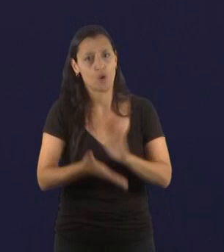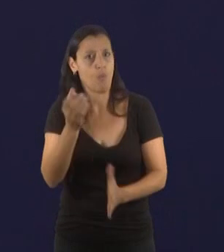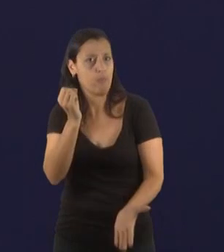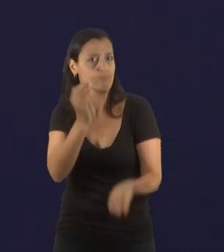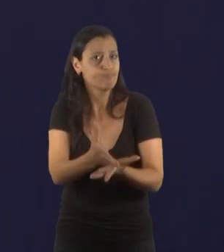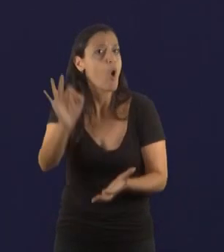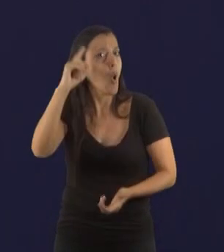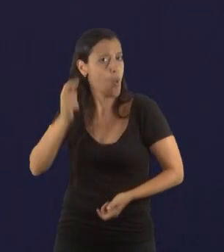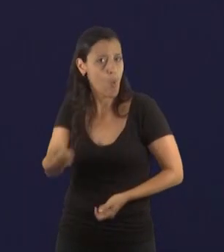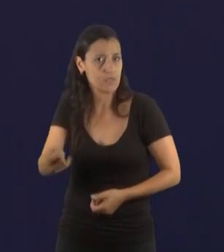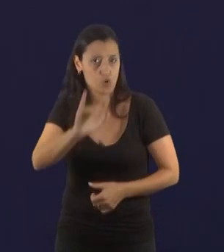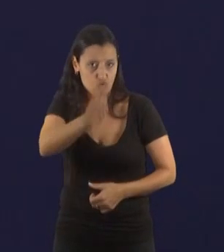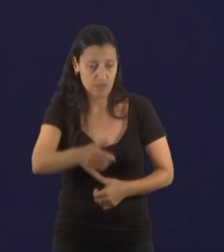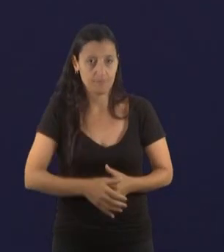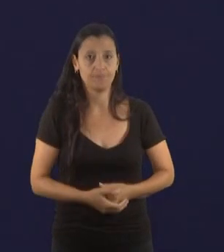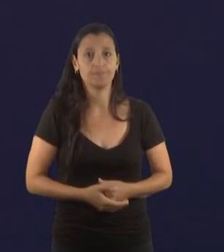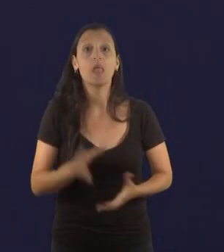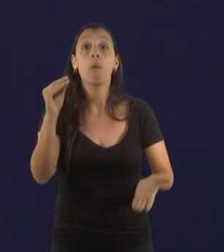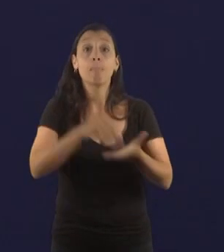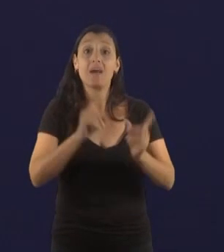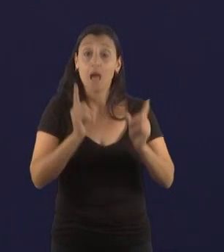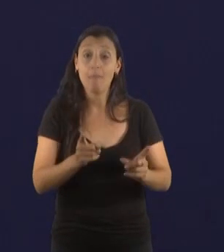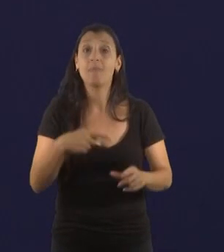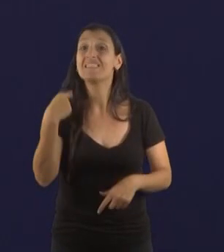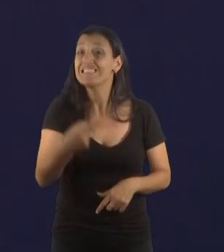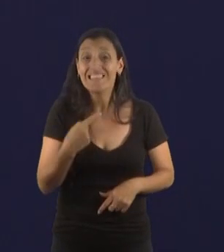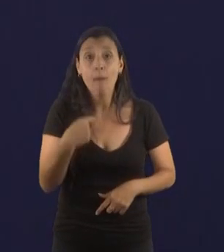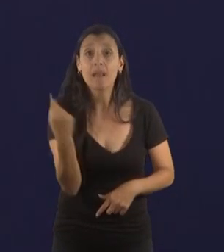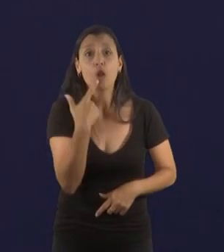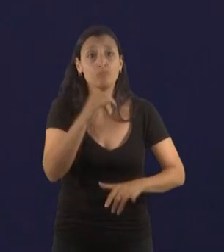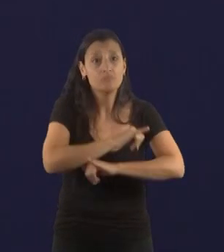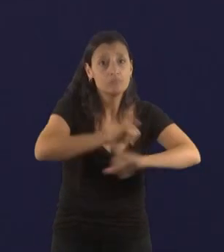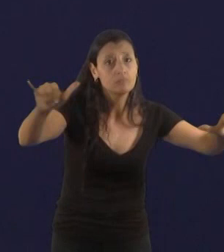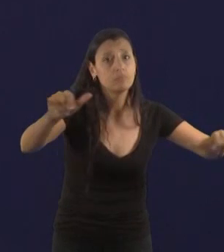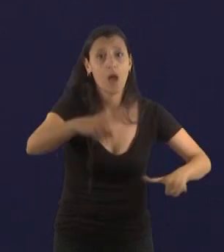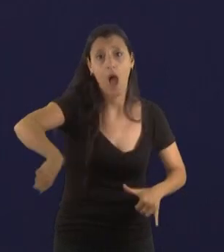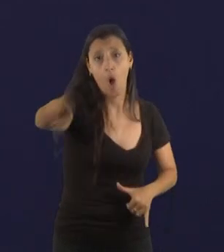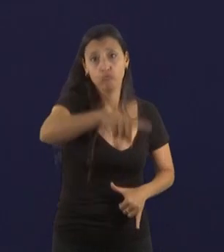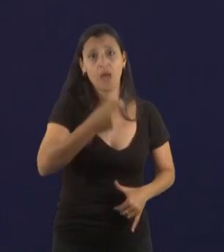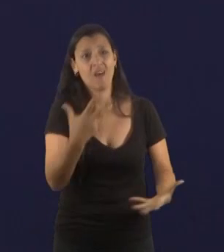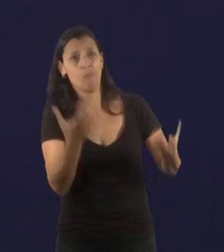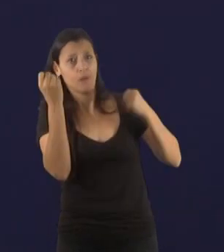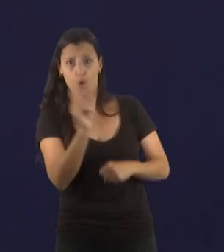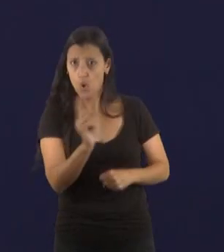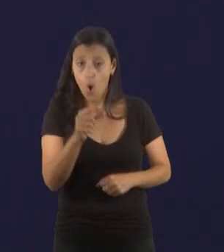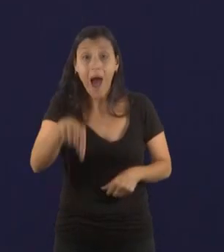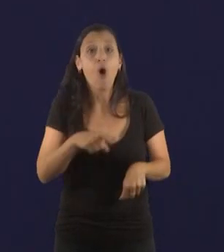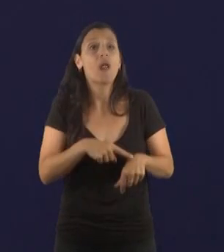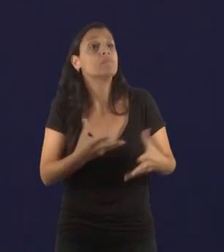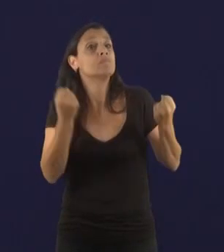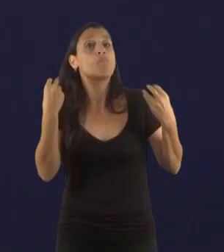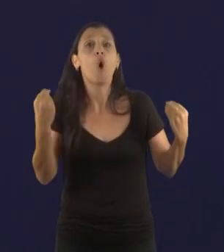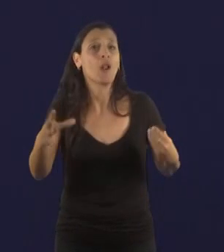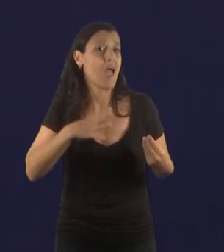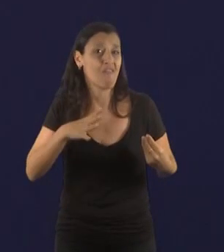términos judiciales. Y además siempre lo vamos a informar, si no se los estoy informando ahora con